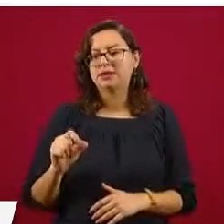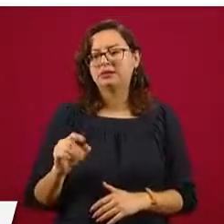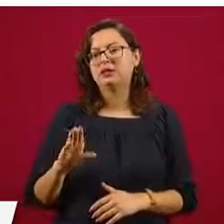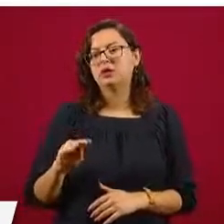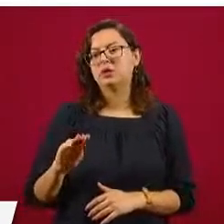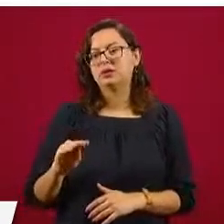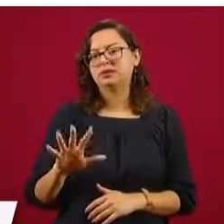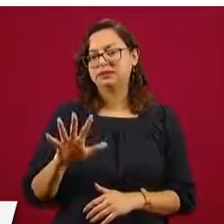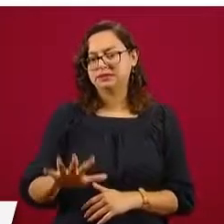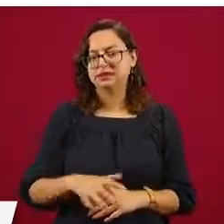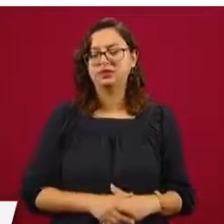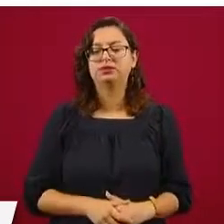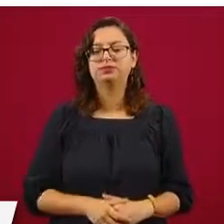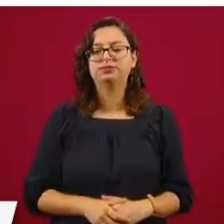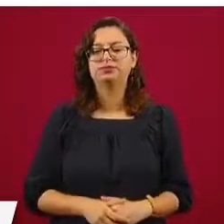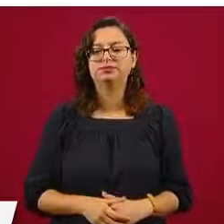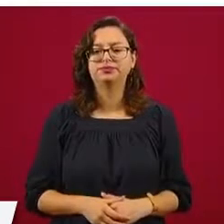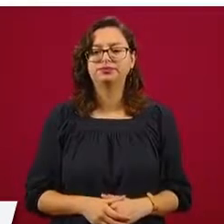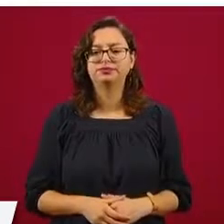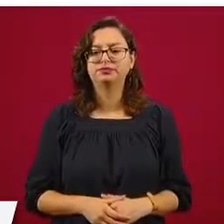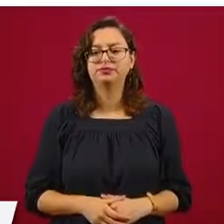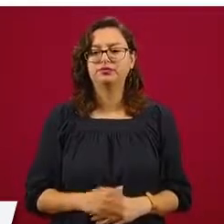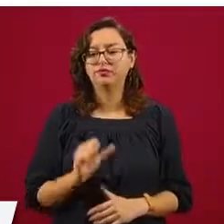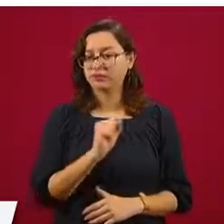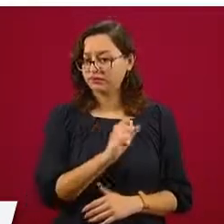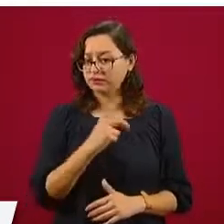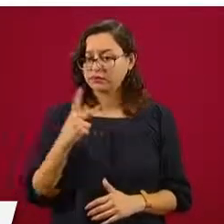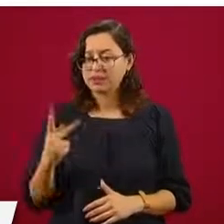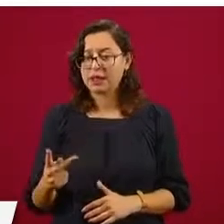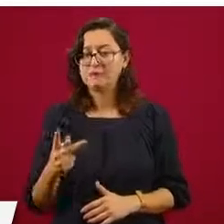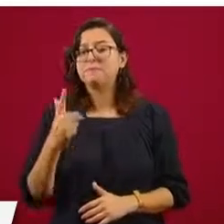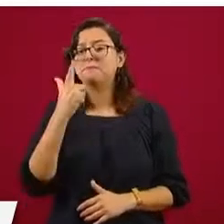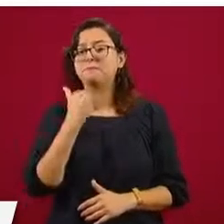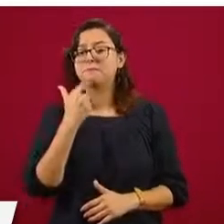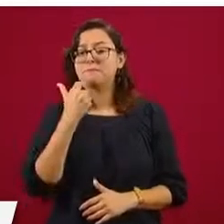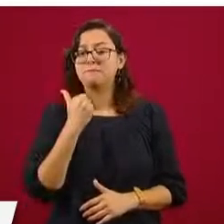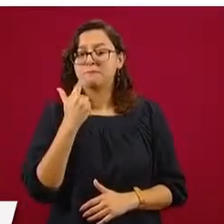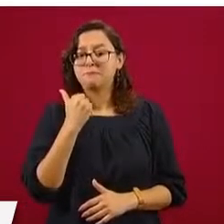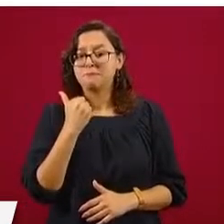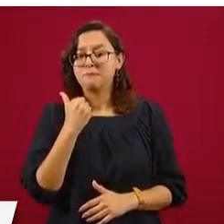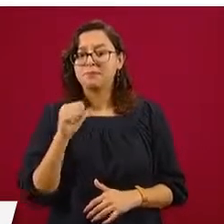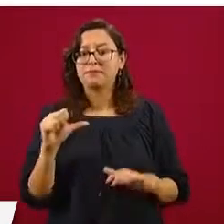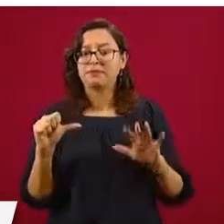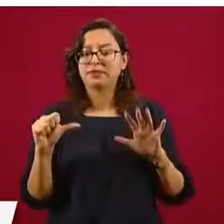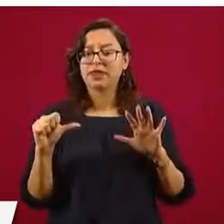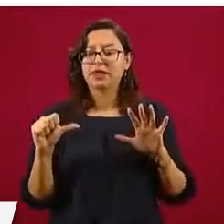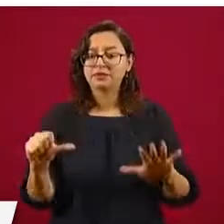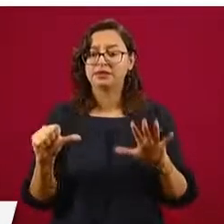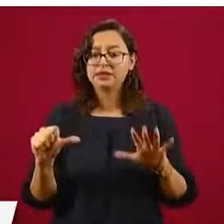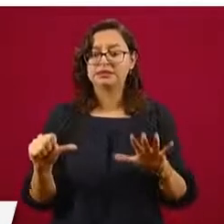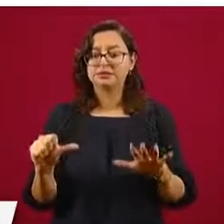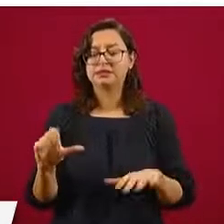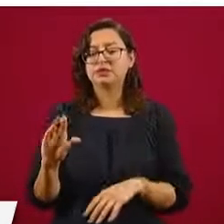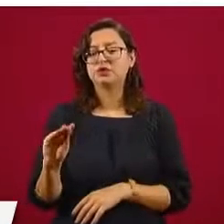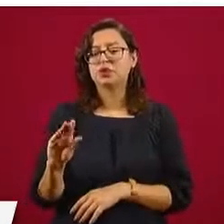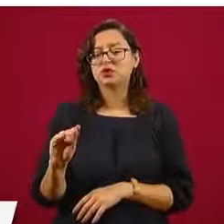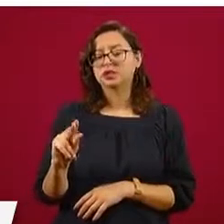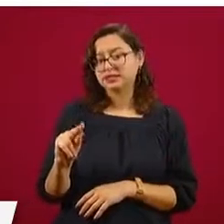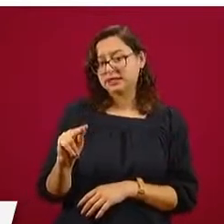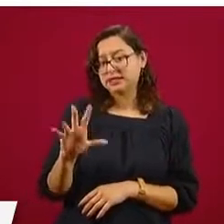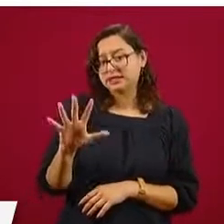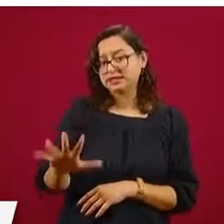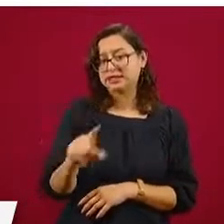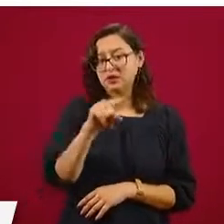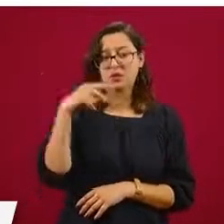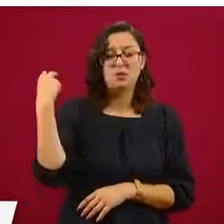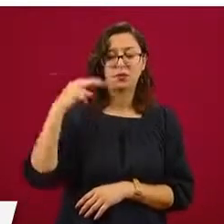De acuerdo a la app, que no tome en cuenta el margen, para la premium, 16.85, la más barata, franquicia Pemex, Boca